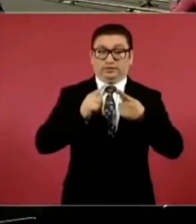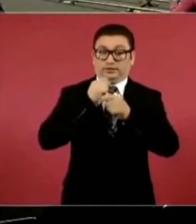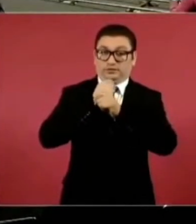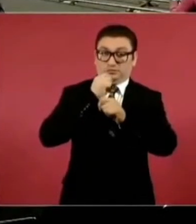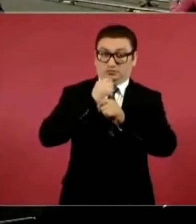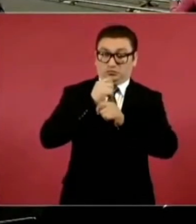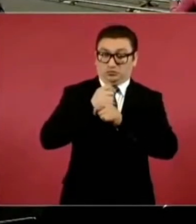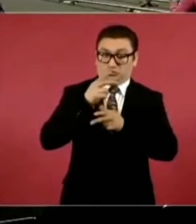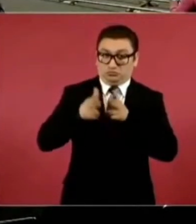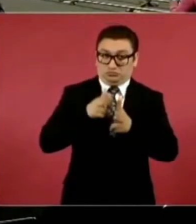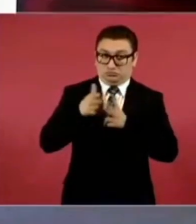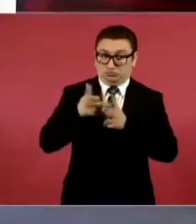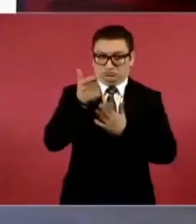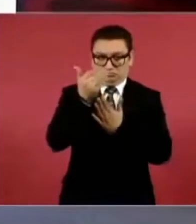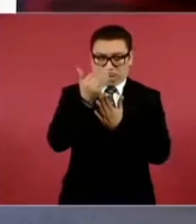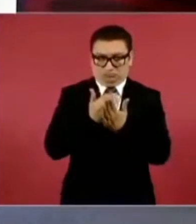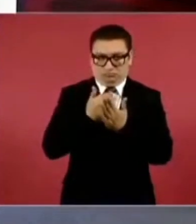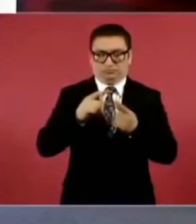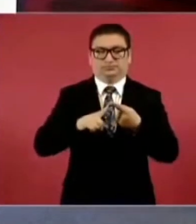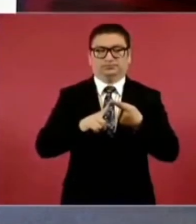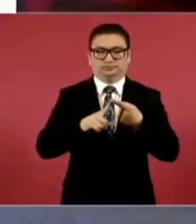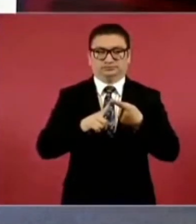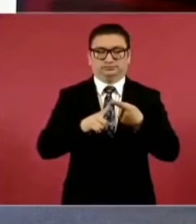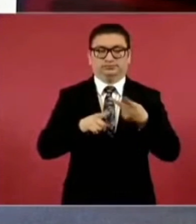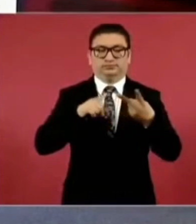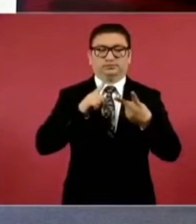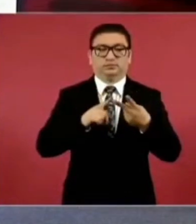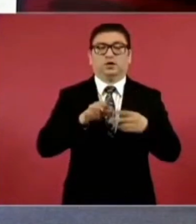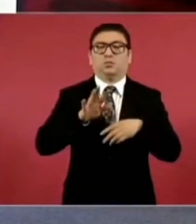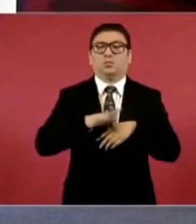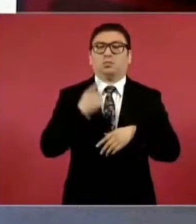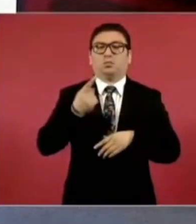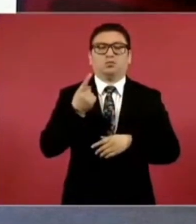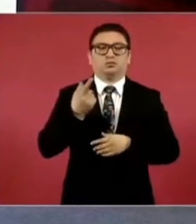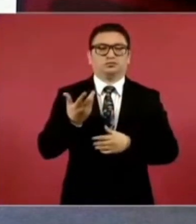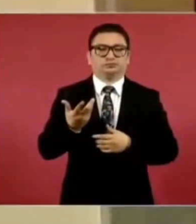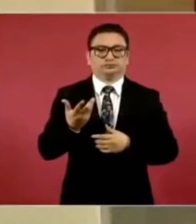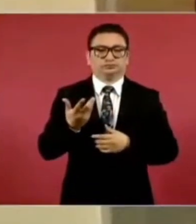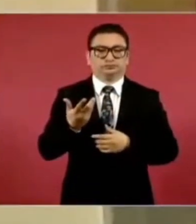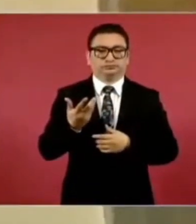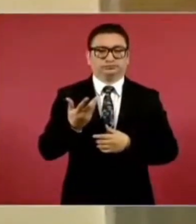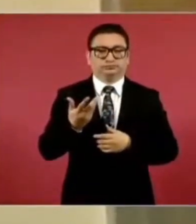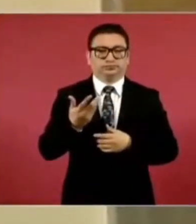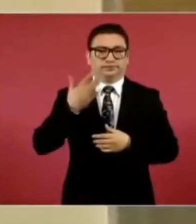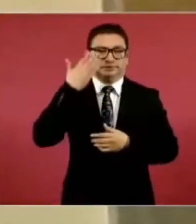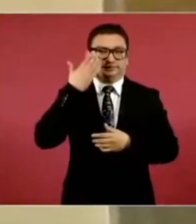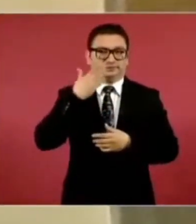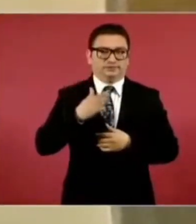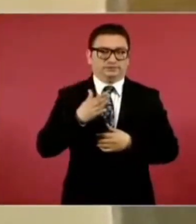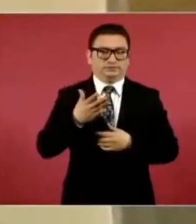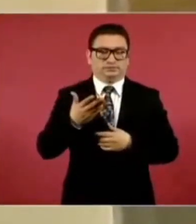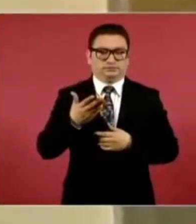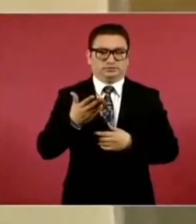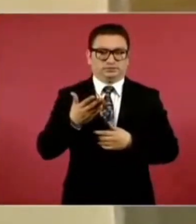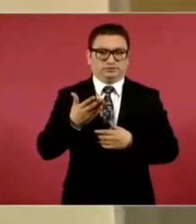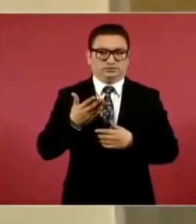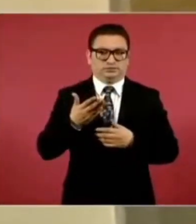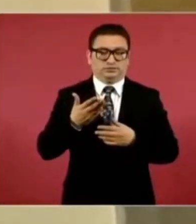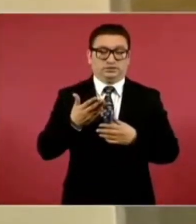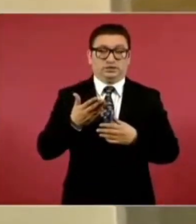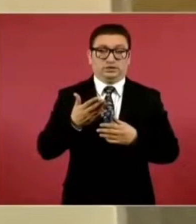público económico porque el precio del